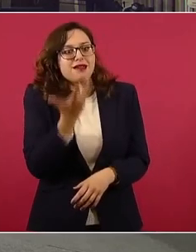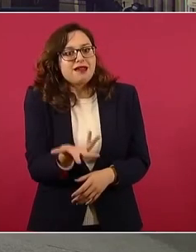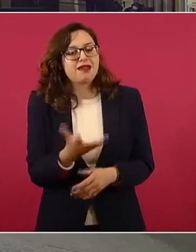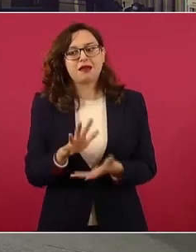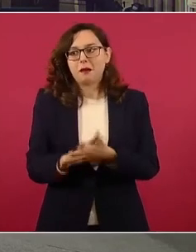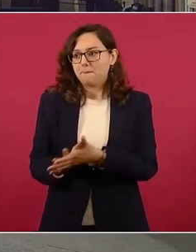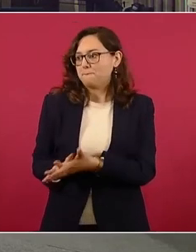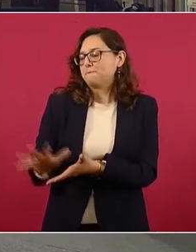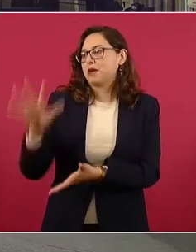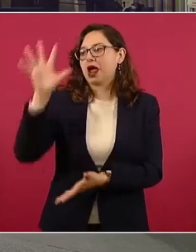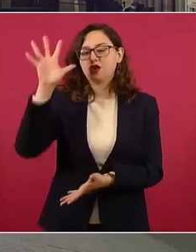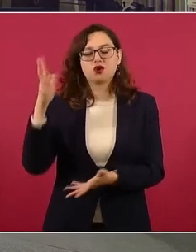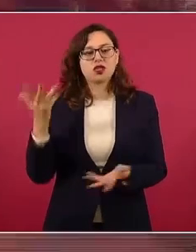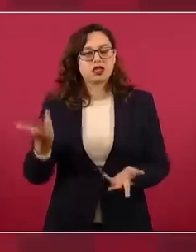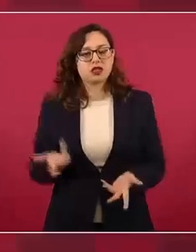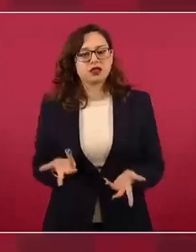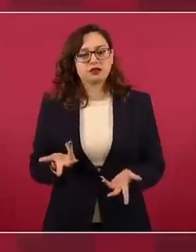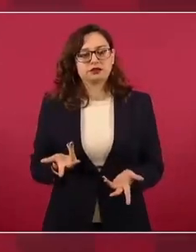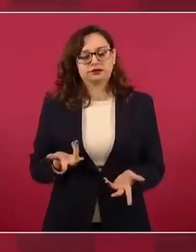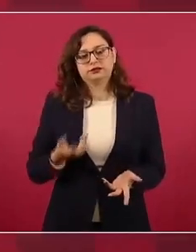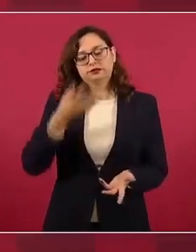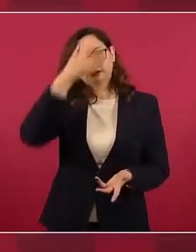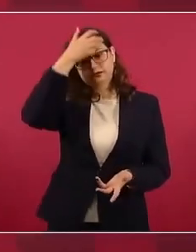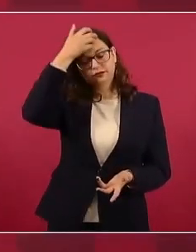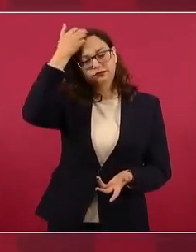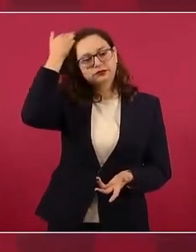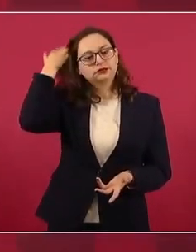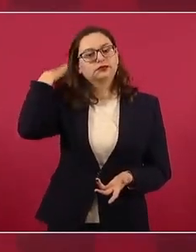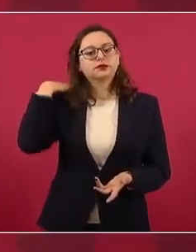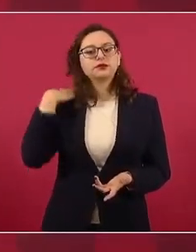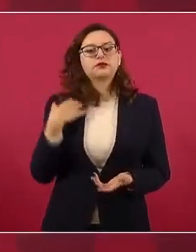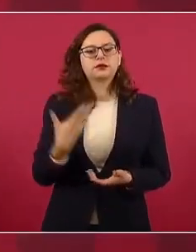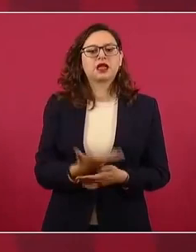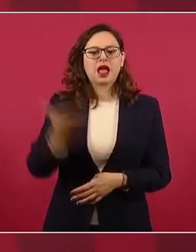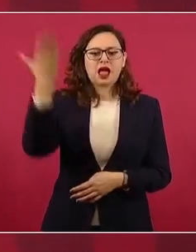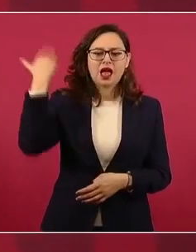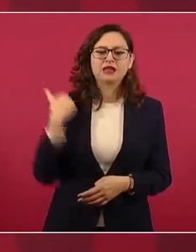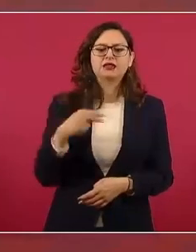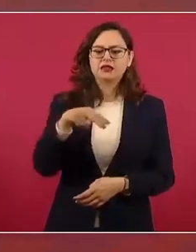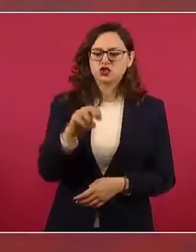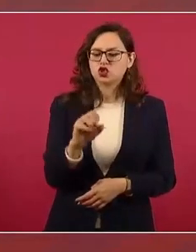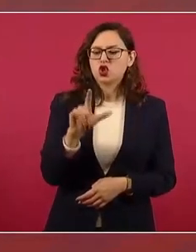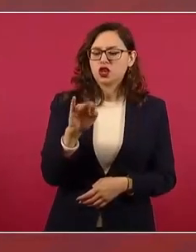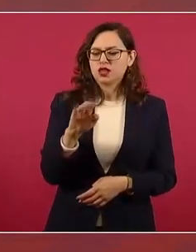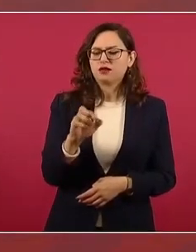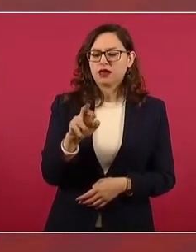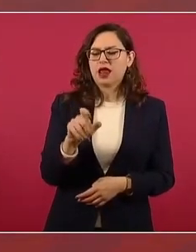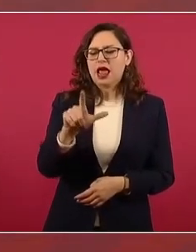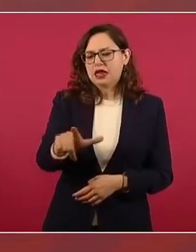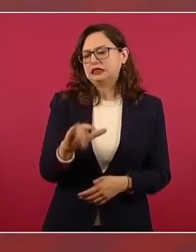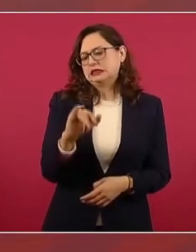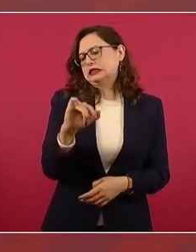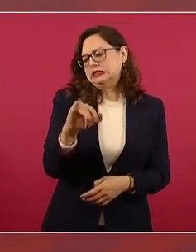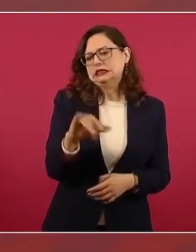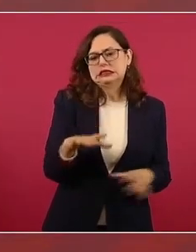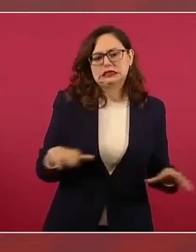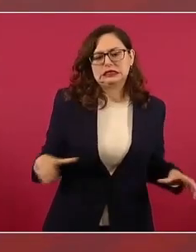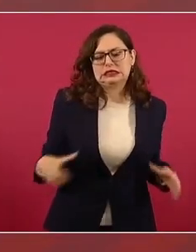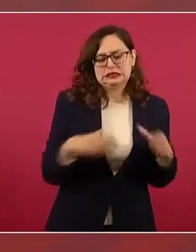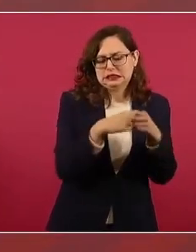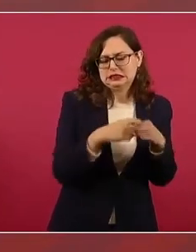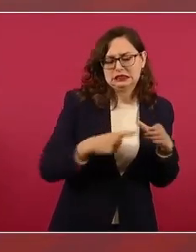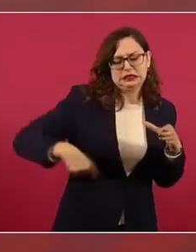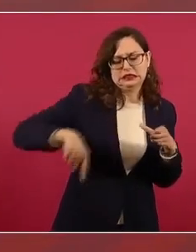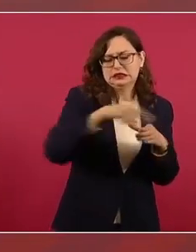Eso correspondía a la época del neoliberalismo o neoporfirismo. Ahora